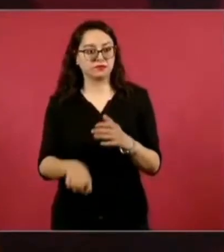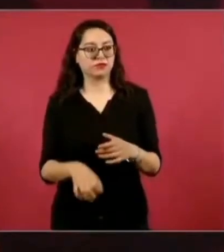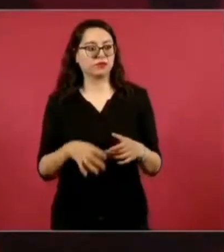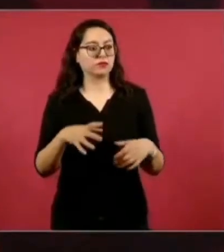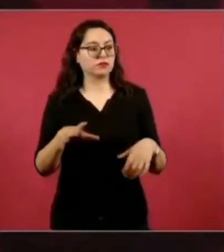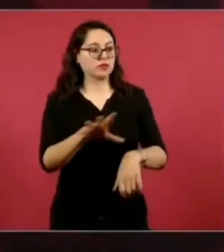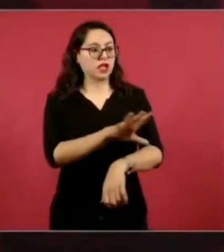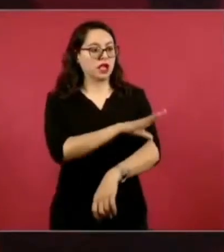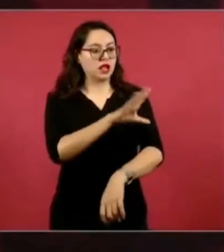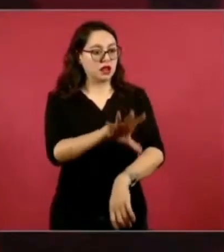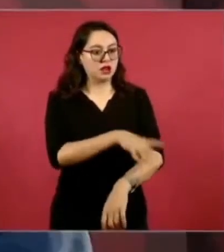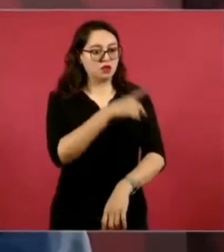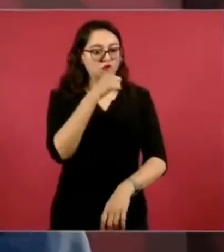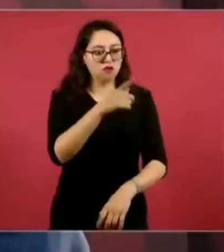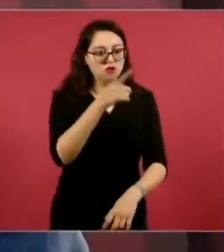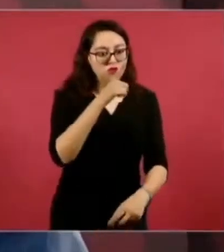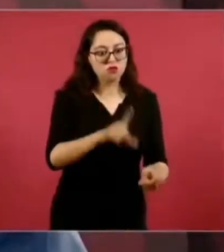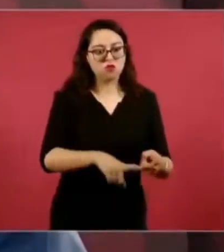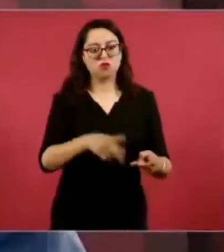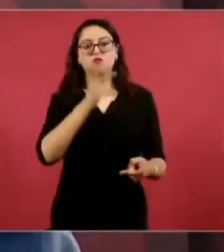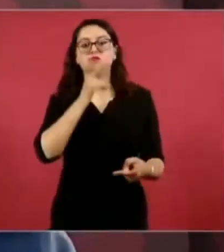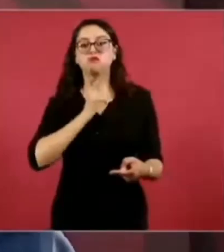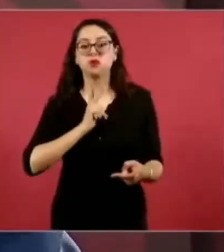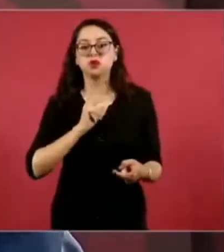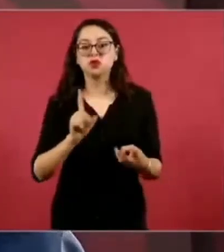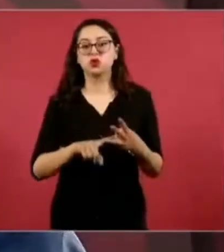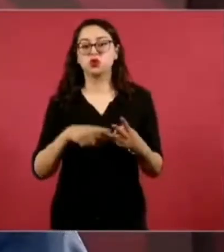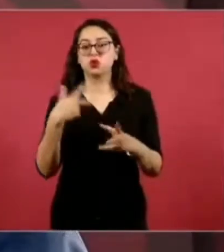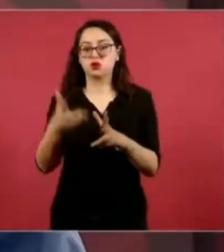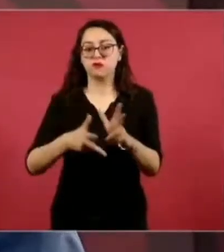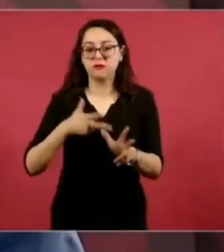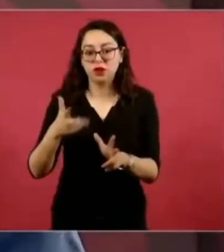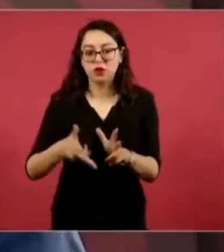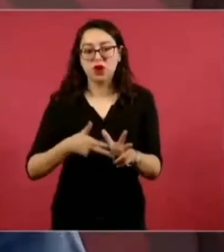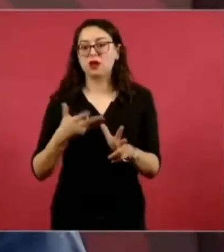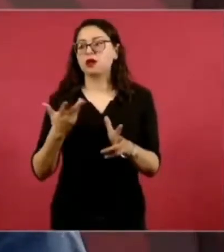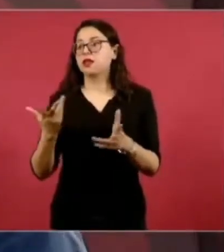petrolero, en los ferrocarriles,